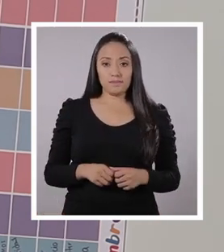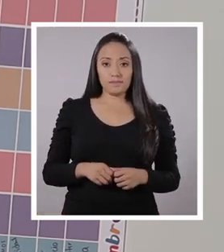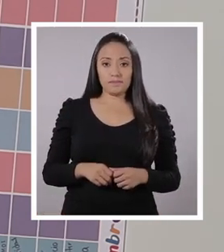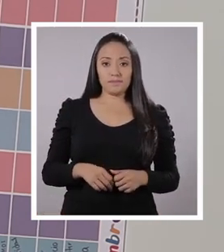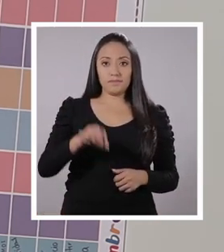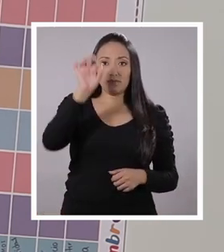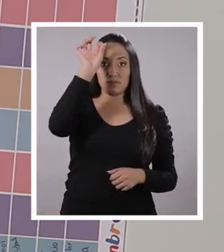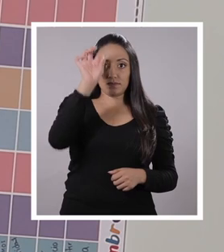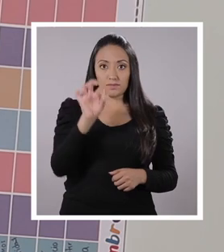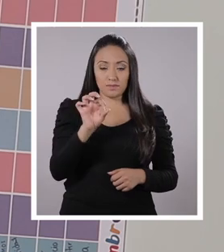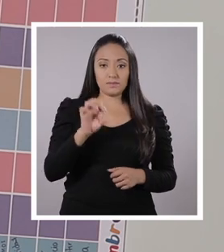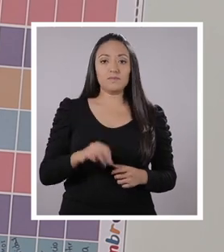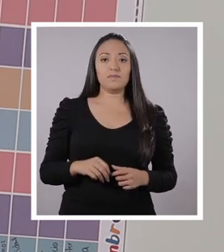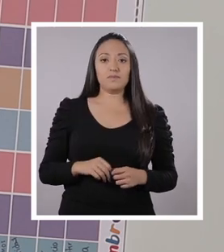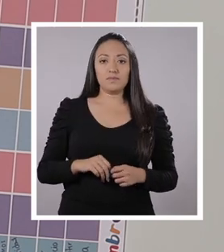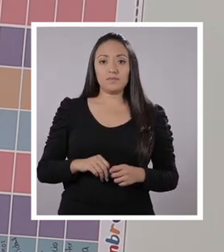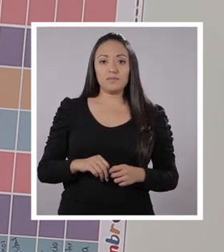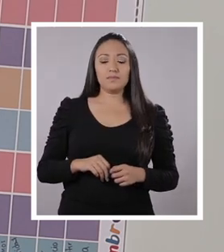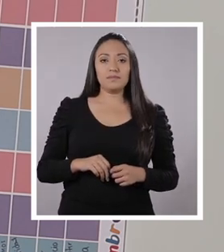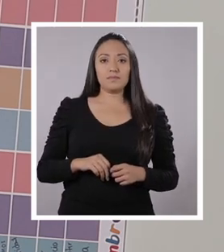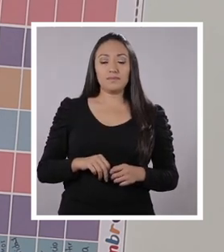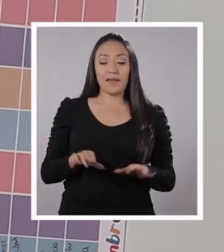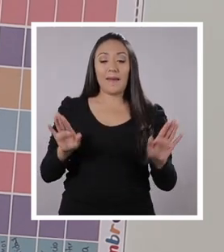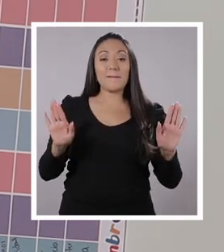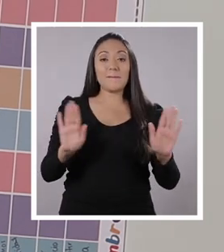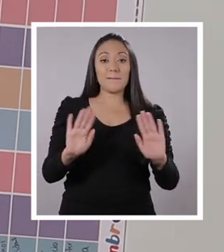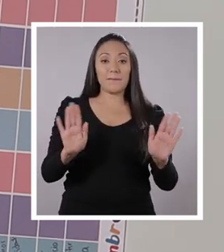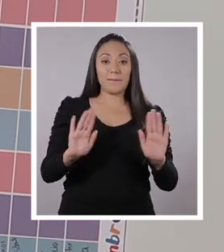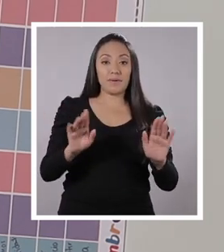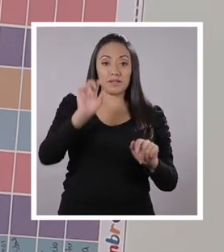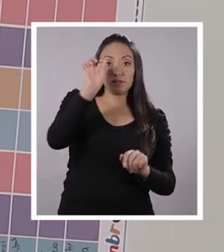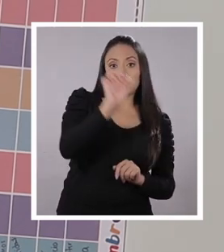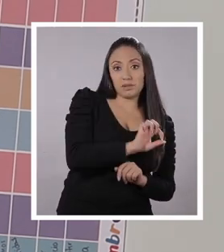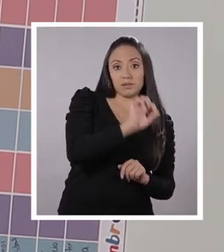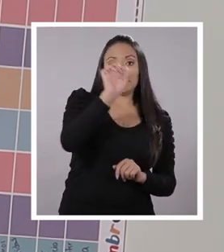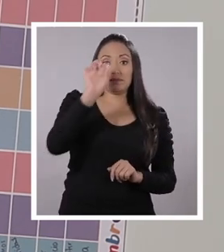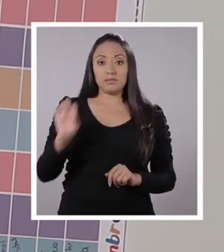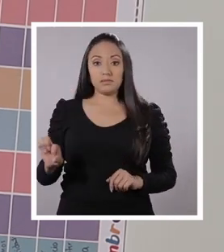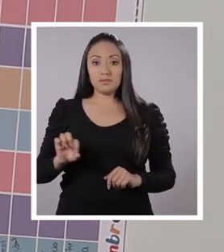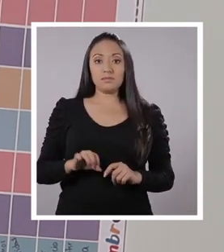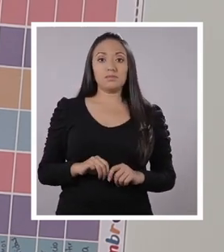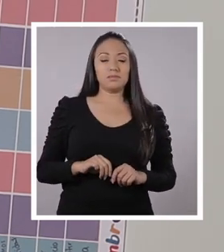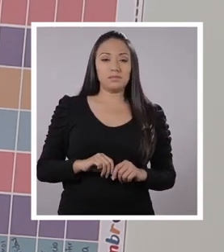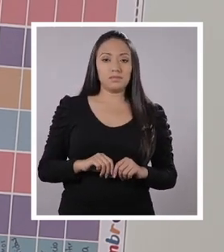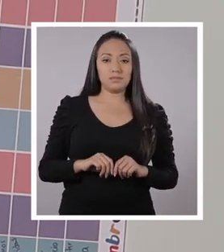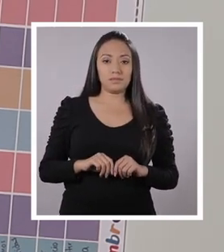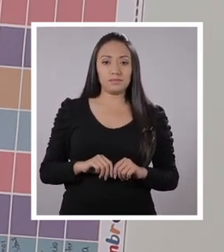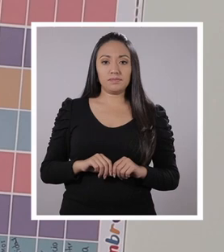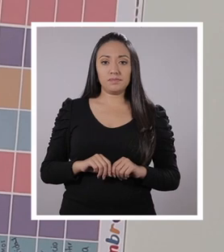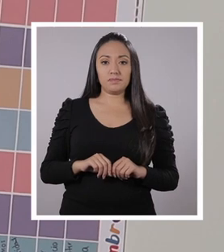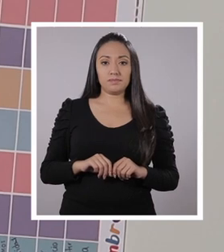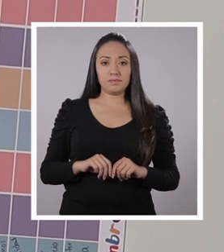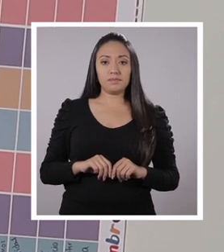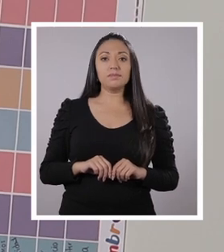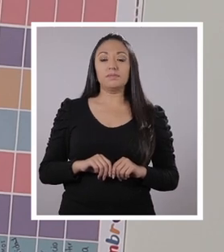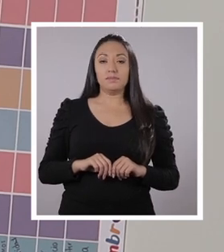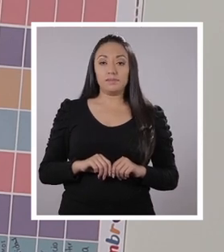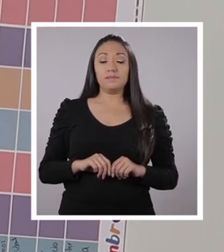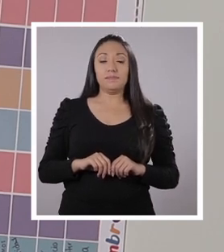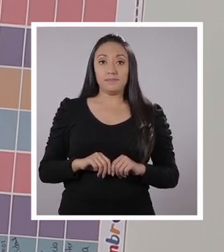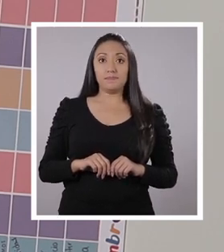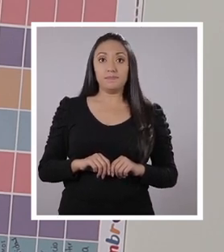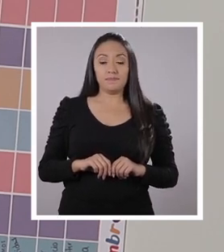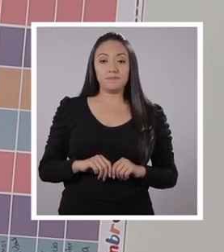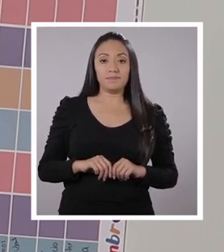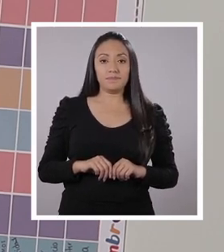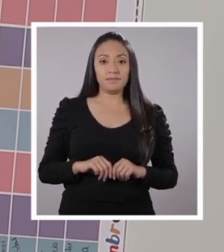hacer una línea. Hasta ahí. Para hacer nuestras piernas, dos líneas separadas. Muy bien. Como si